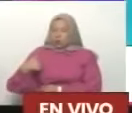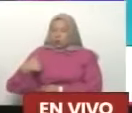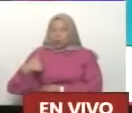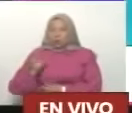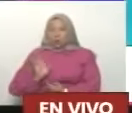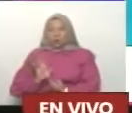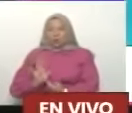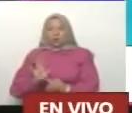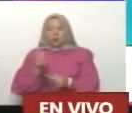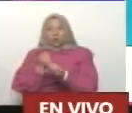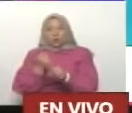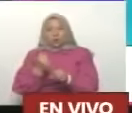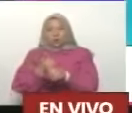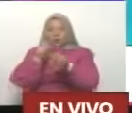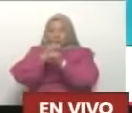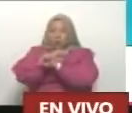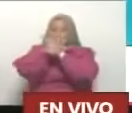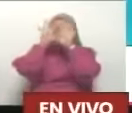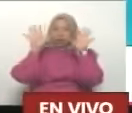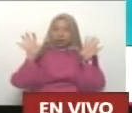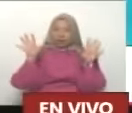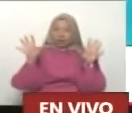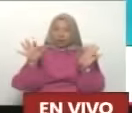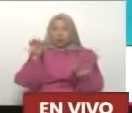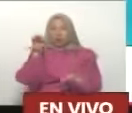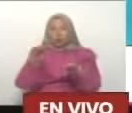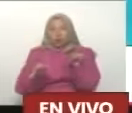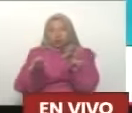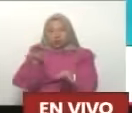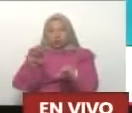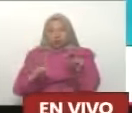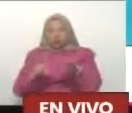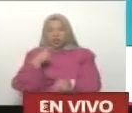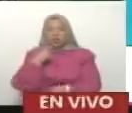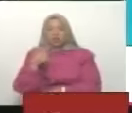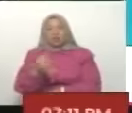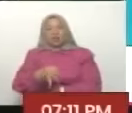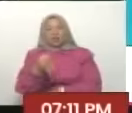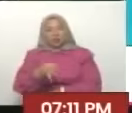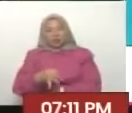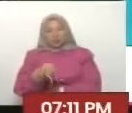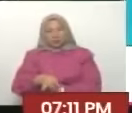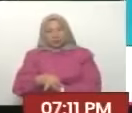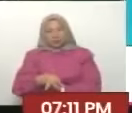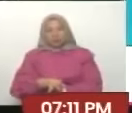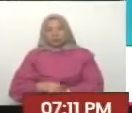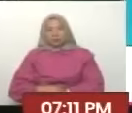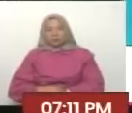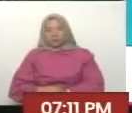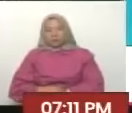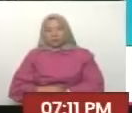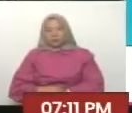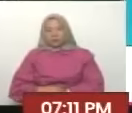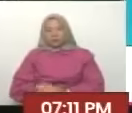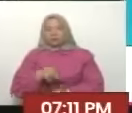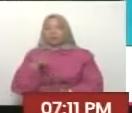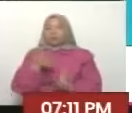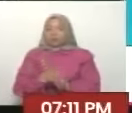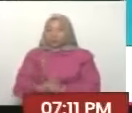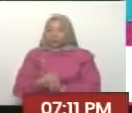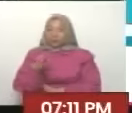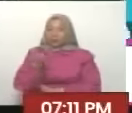de claridad de verdad de justicia y de verdad sobre todo de verdad